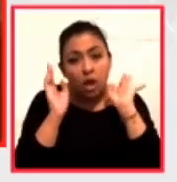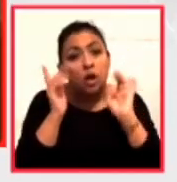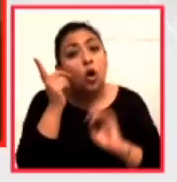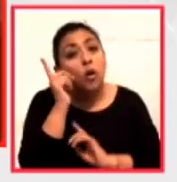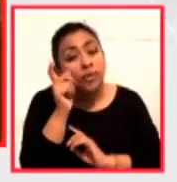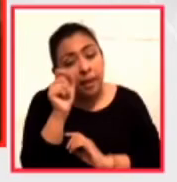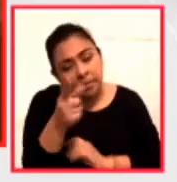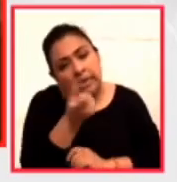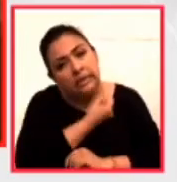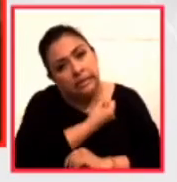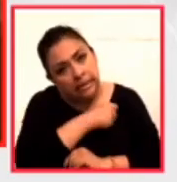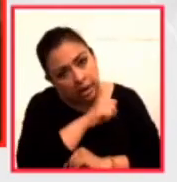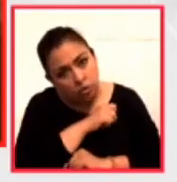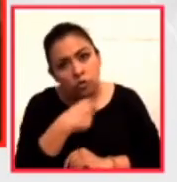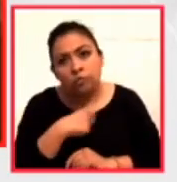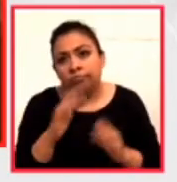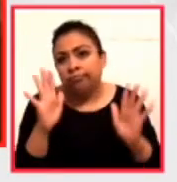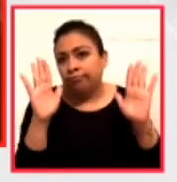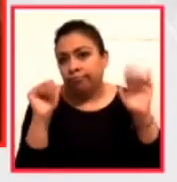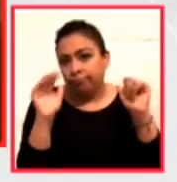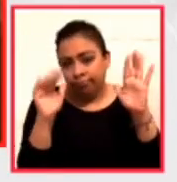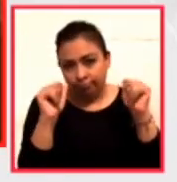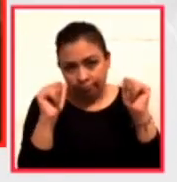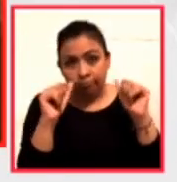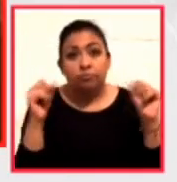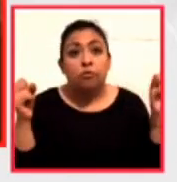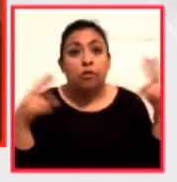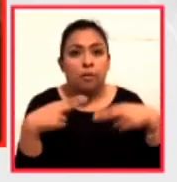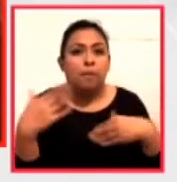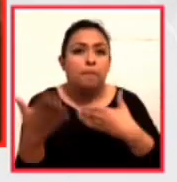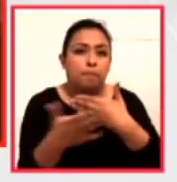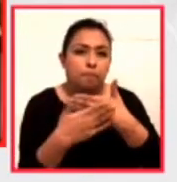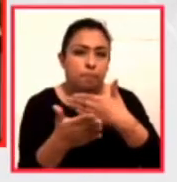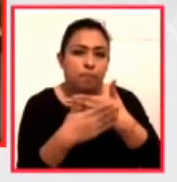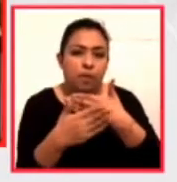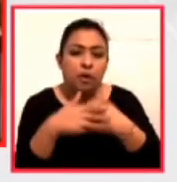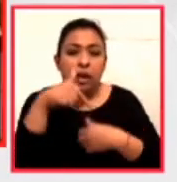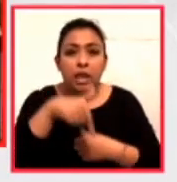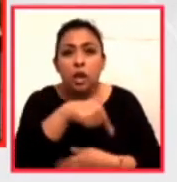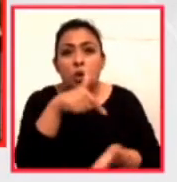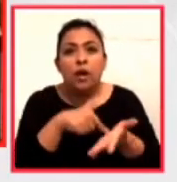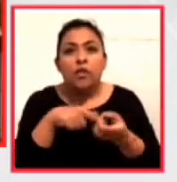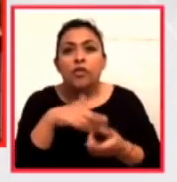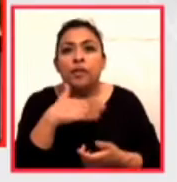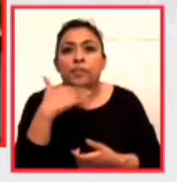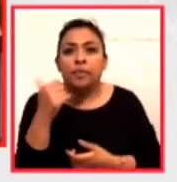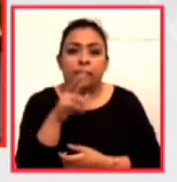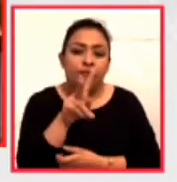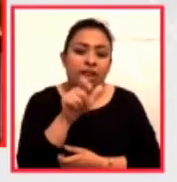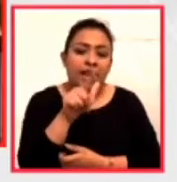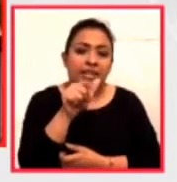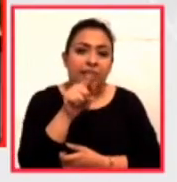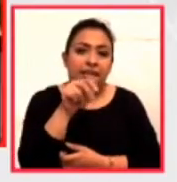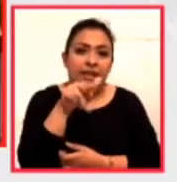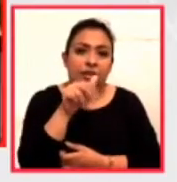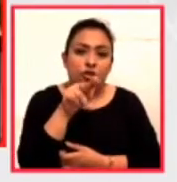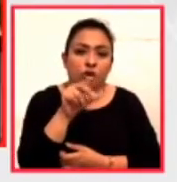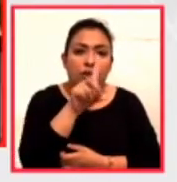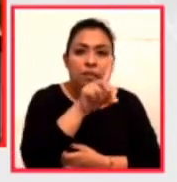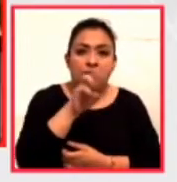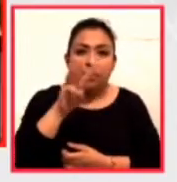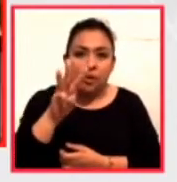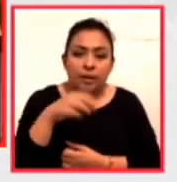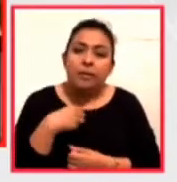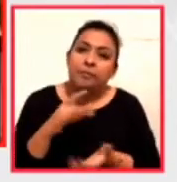mucha salud y me despido de ustedes hasta la próxima. Desde Berlín, Valentina Torrado de DW. Muchas